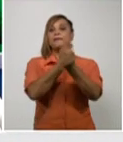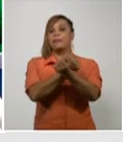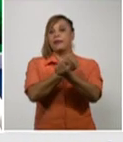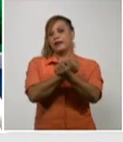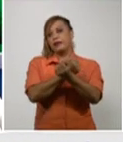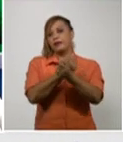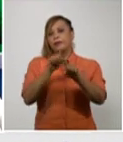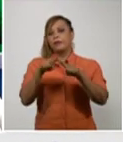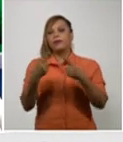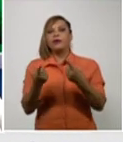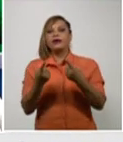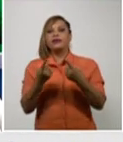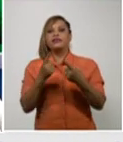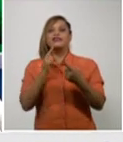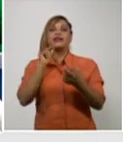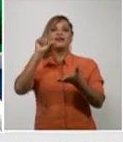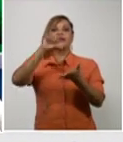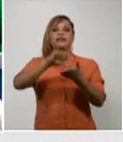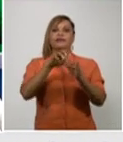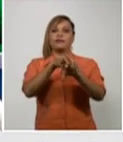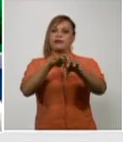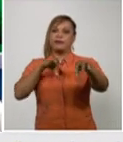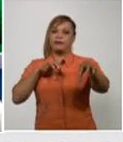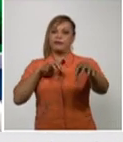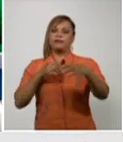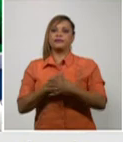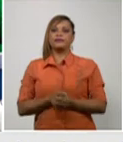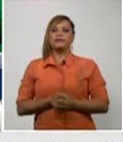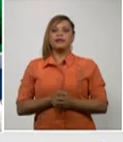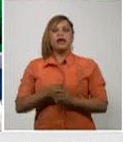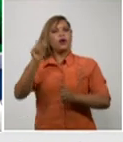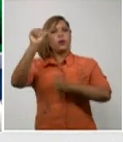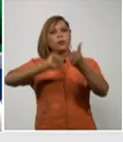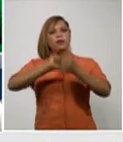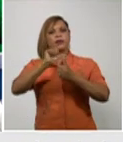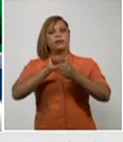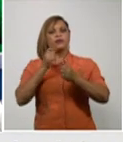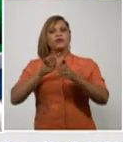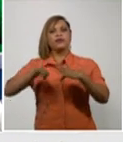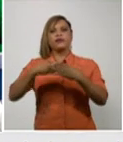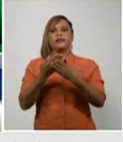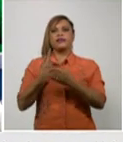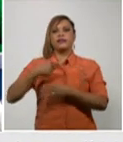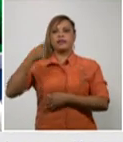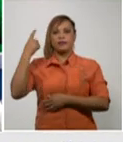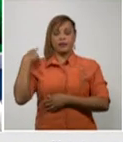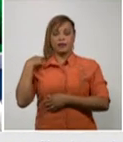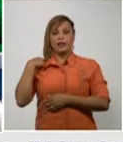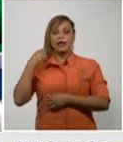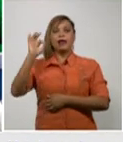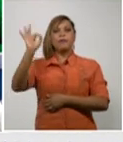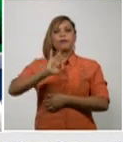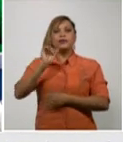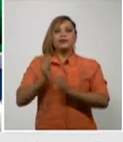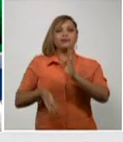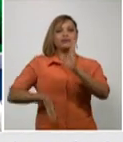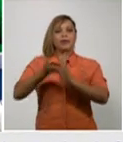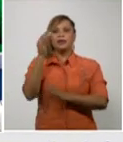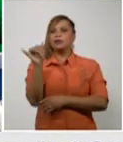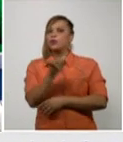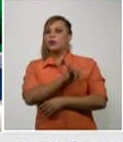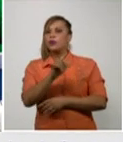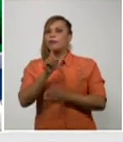encuentran en centros de aislamiento con este comportamiento del día de ayer la tasa más alta sigue siendo en la